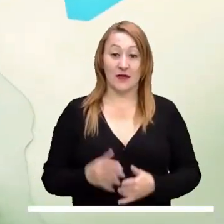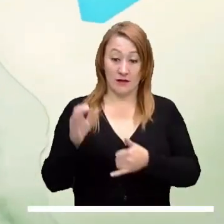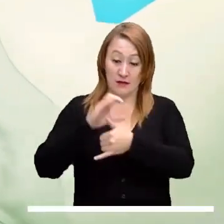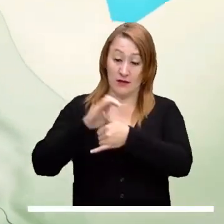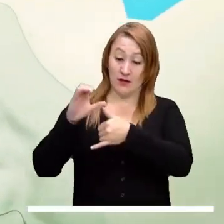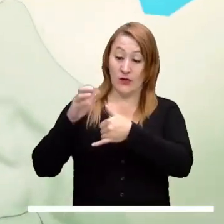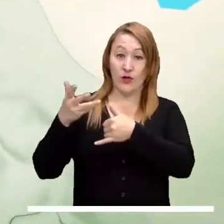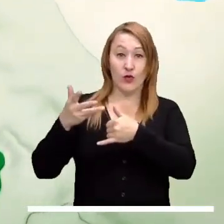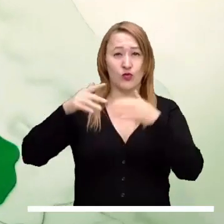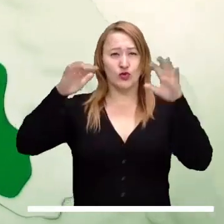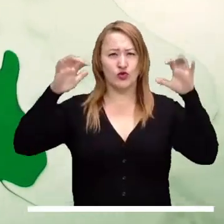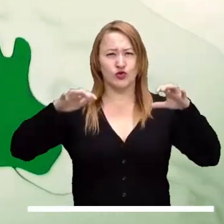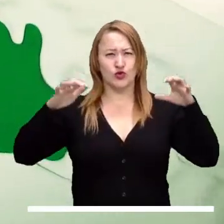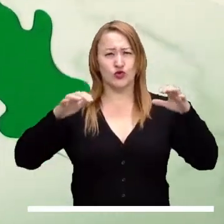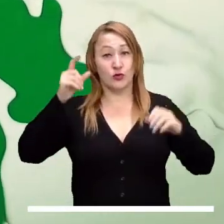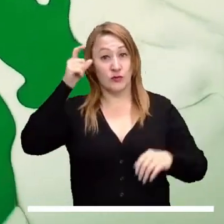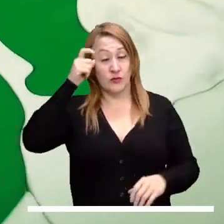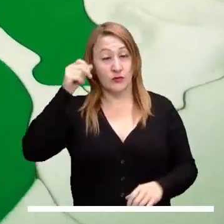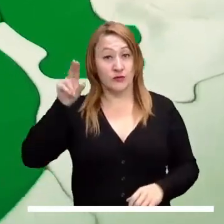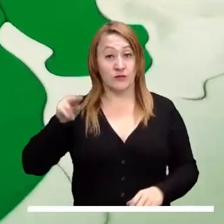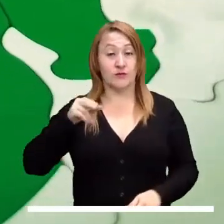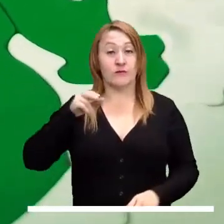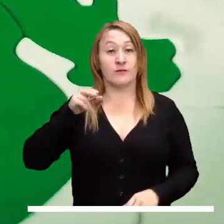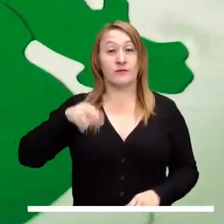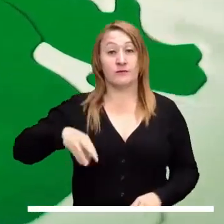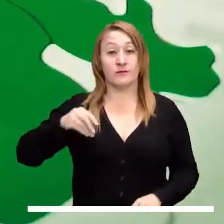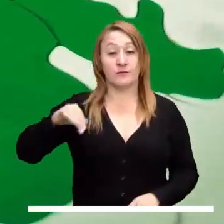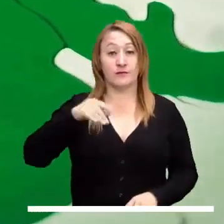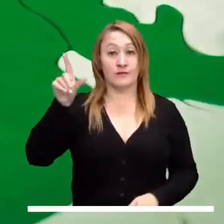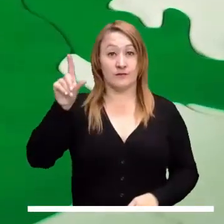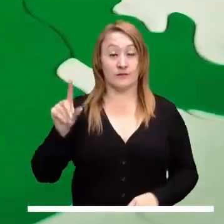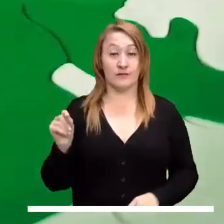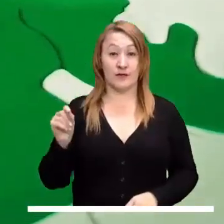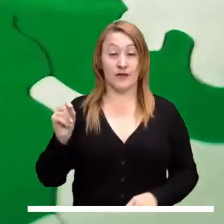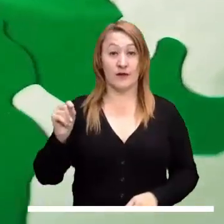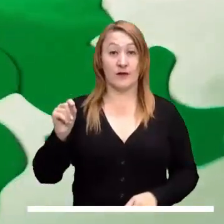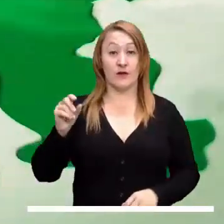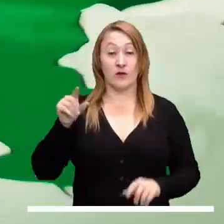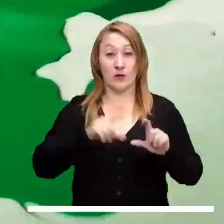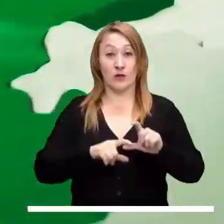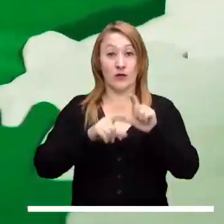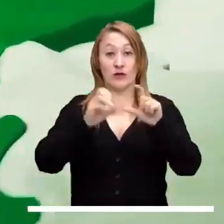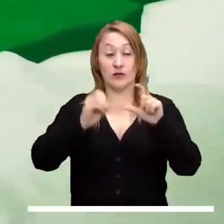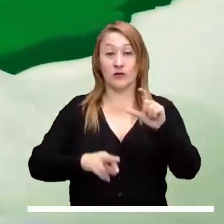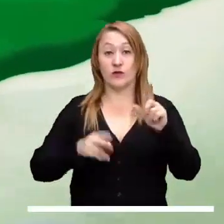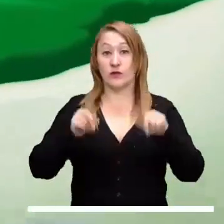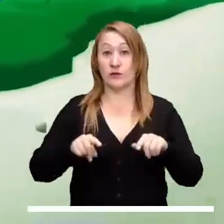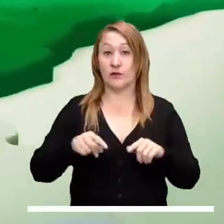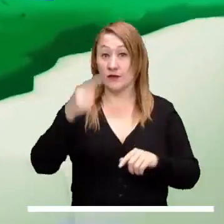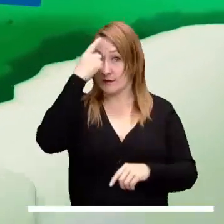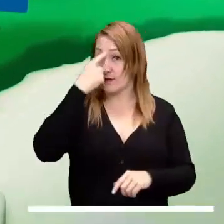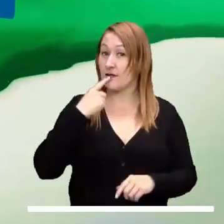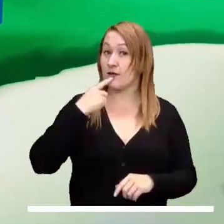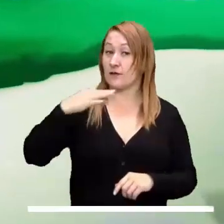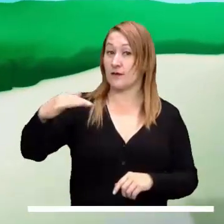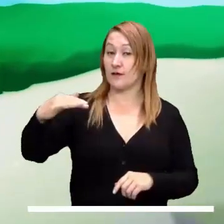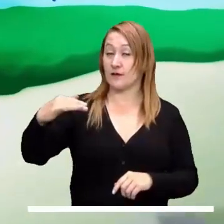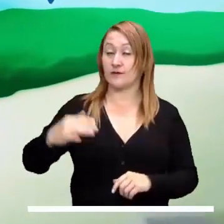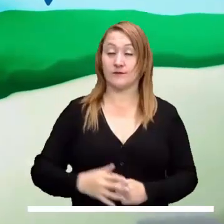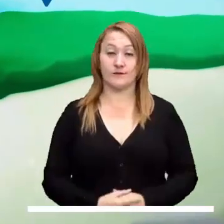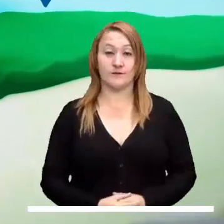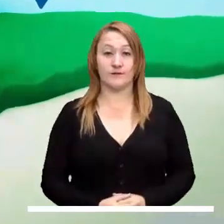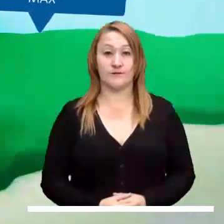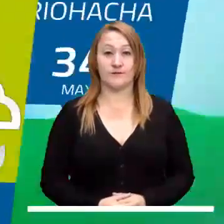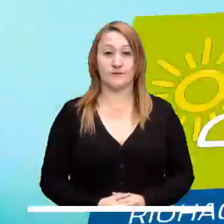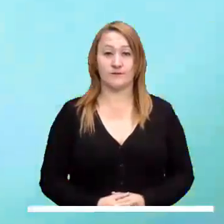En el Caribe se estiman lluvias en Córdoba, Sucre, Magdalena, Cesar, Sur de la Guajira y en las estribaciones de la Sierra Nevada